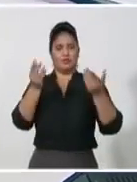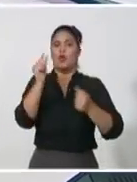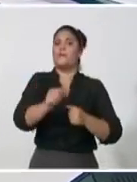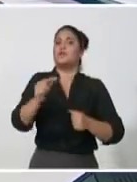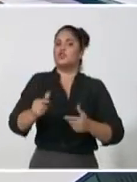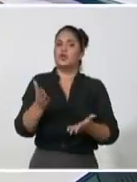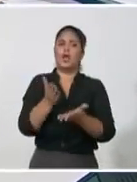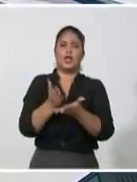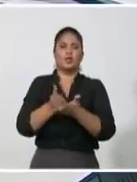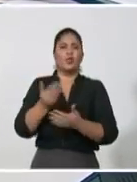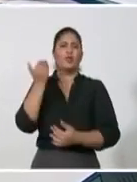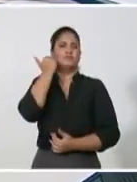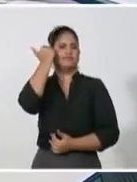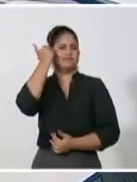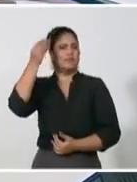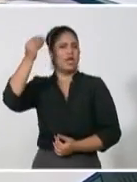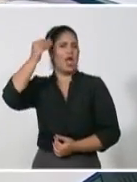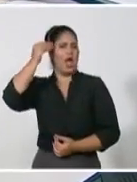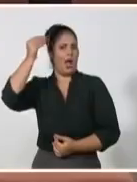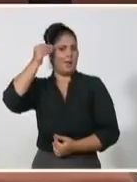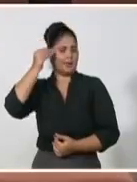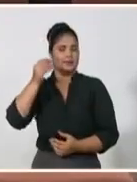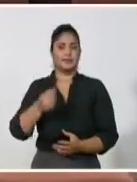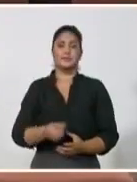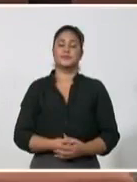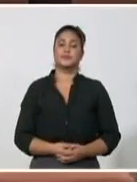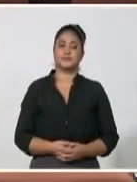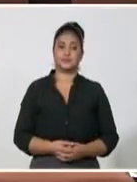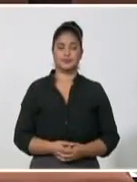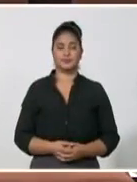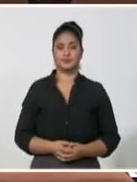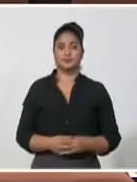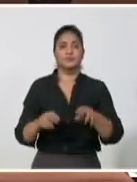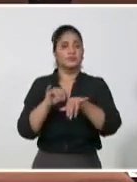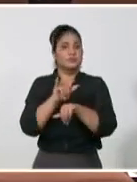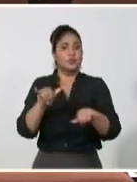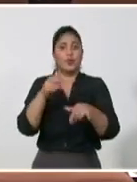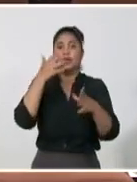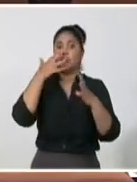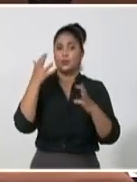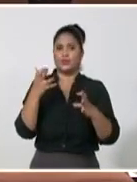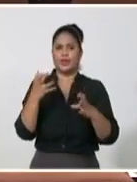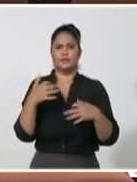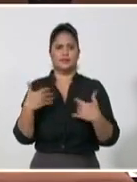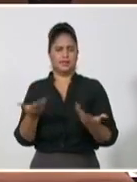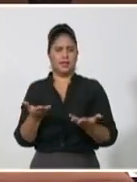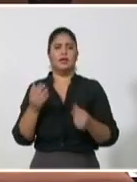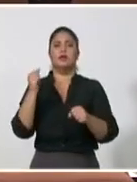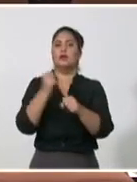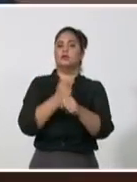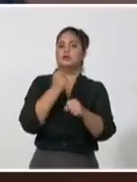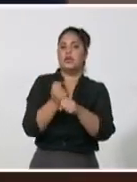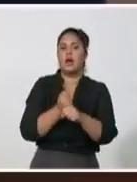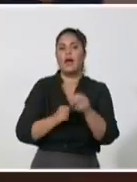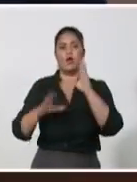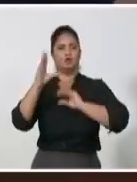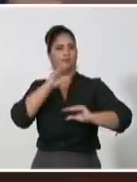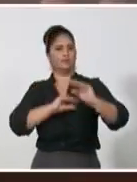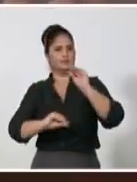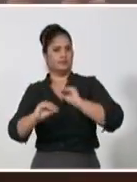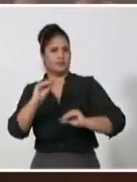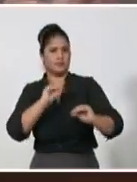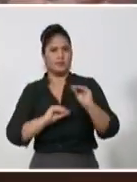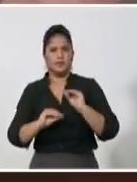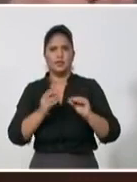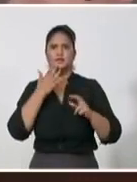informatización, la ciencia y la innovación, al tiempo que resaltó el valor de la comunicación social en la labor de los cuadros. La comunicación social es